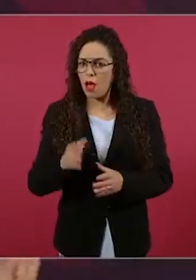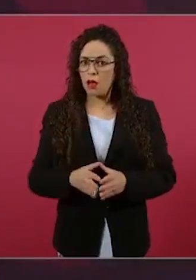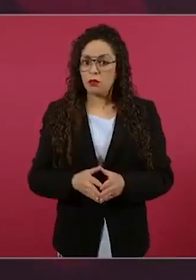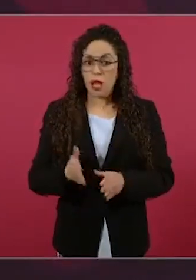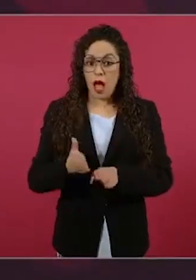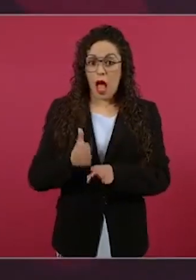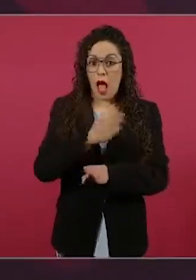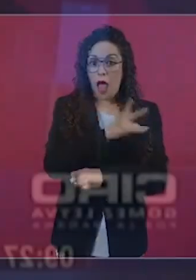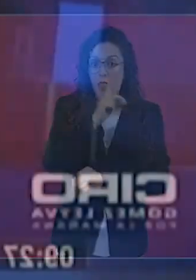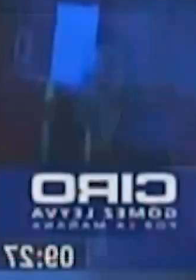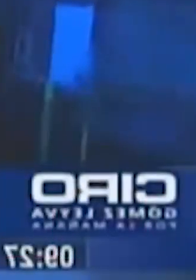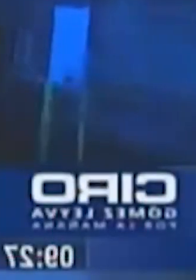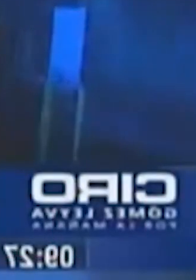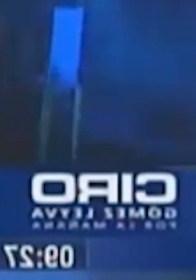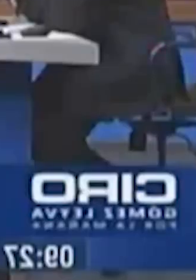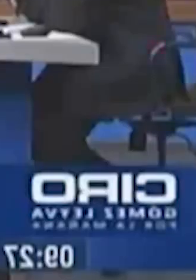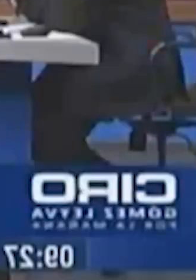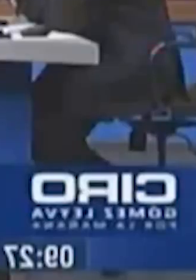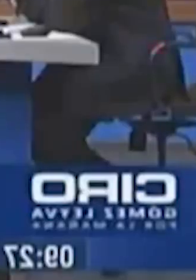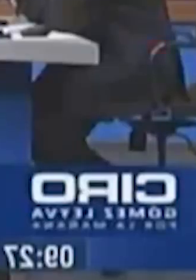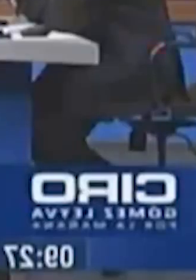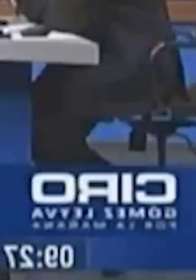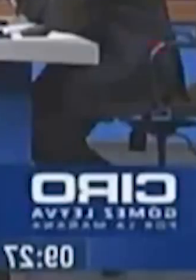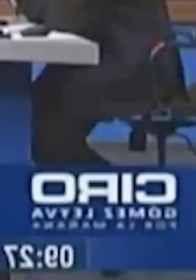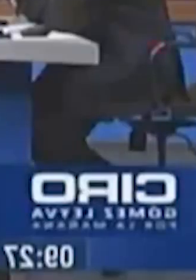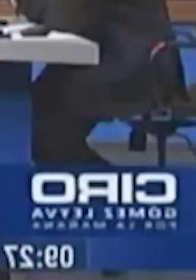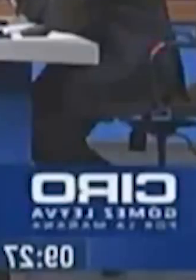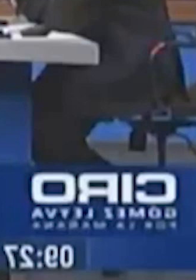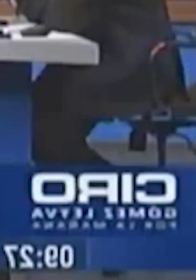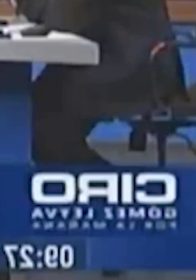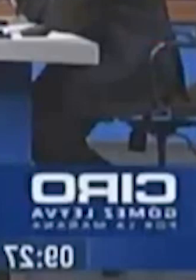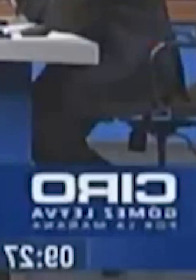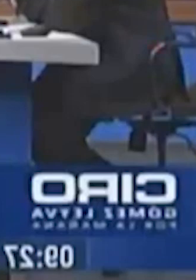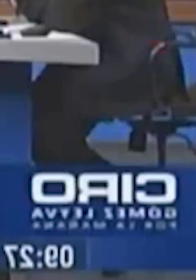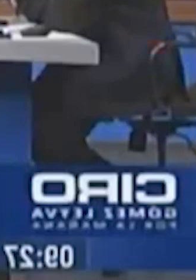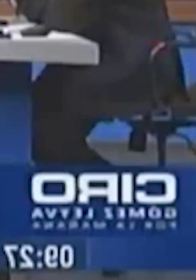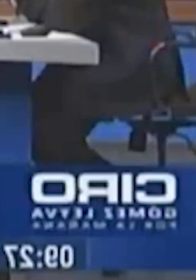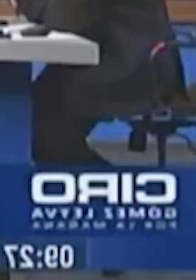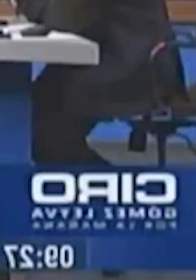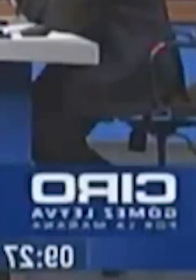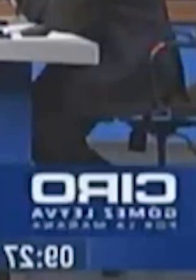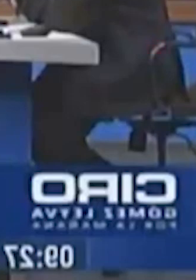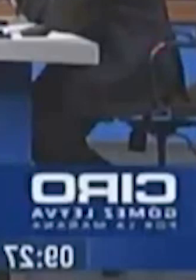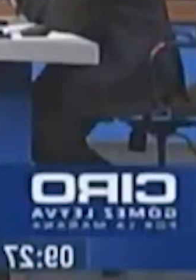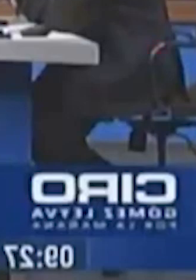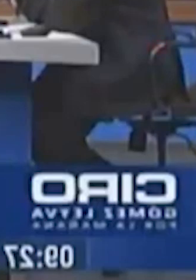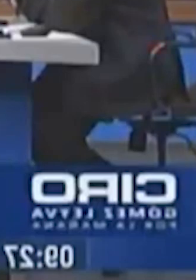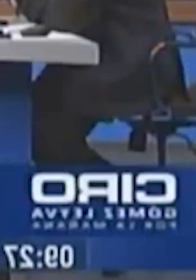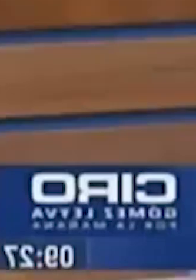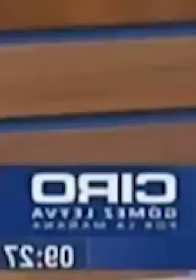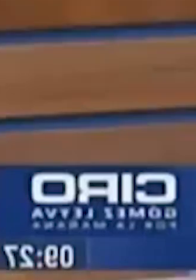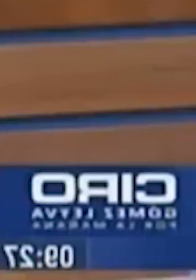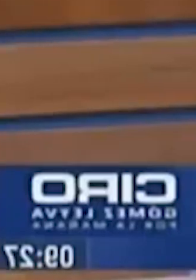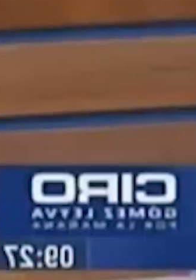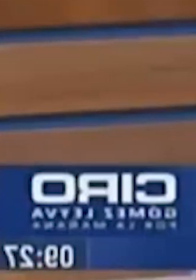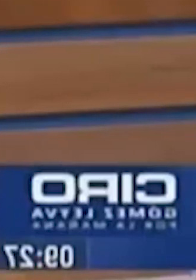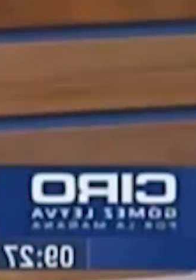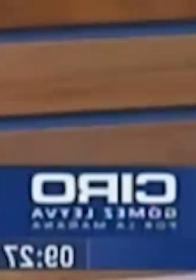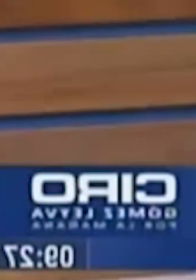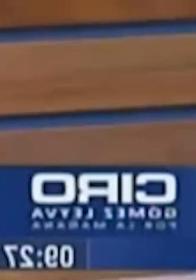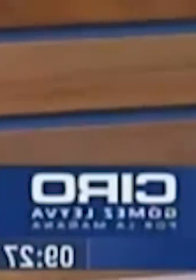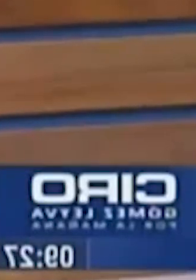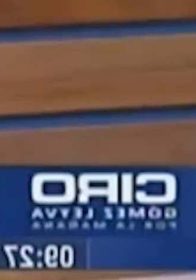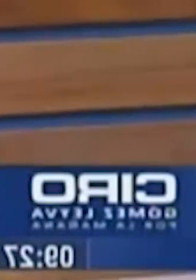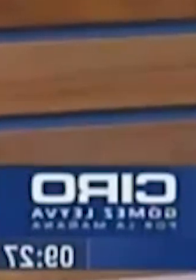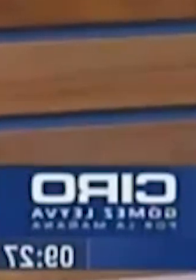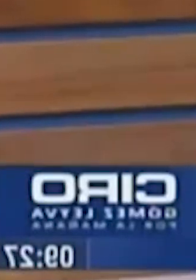detuvieran. Yo estuve cuando menos un par de veces contigo en la AFI y un par de veces en seguridad pública, me invitaste a platicar, a